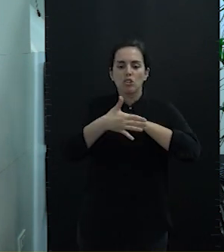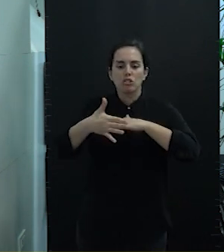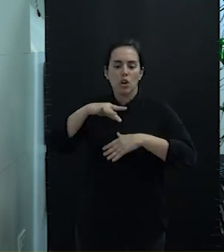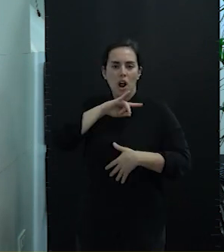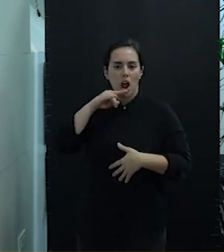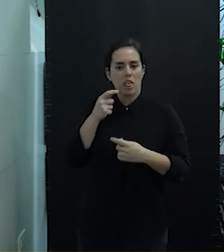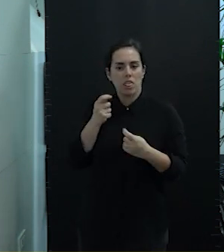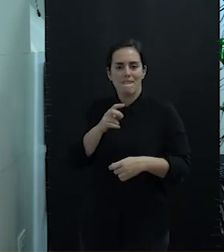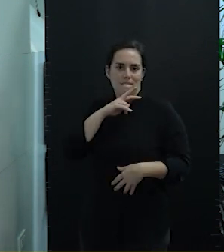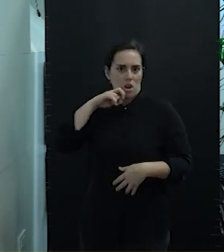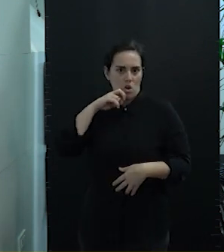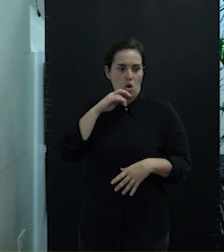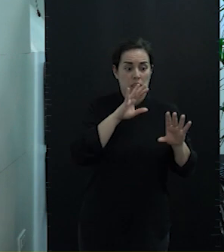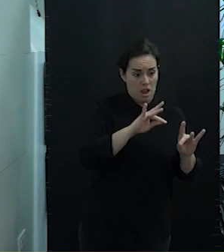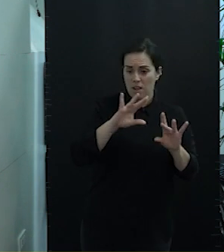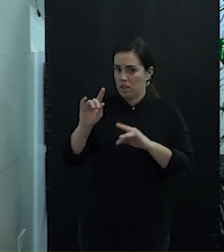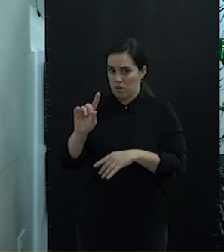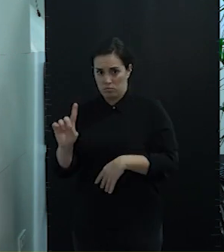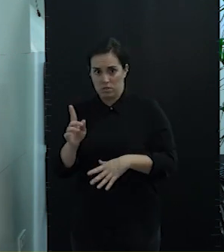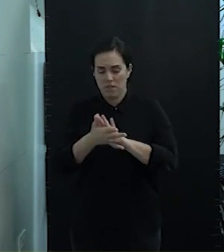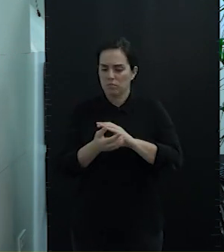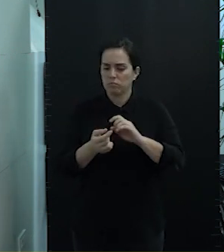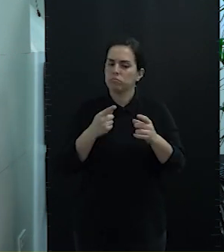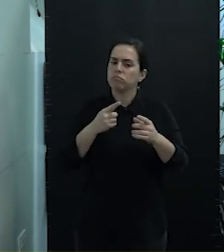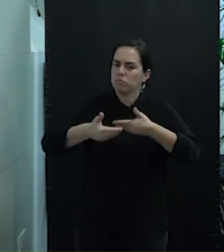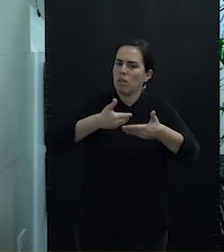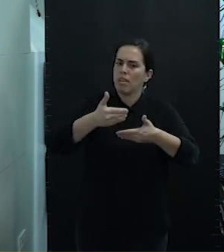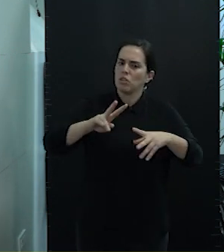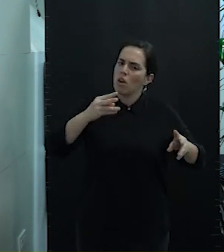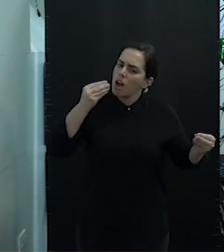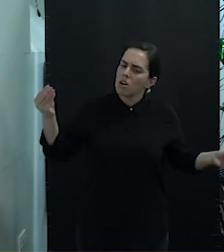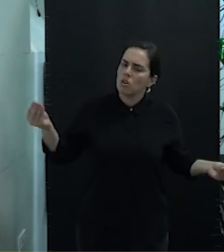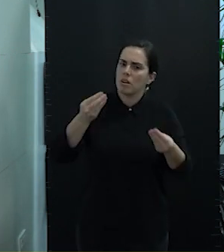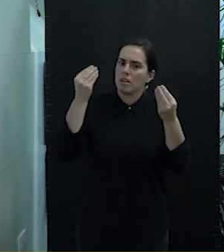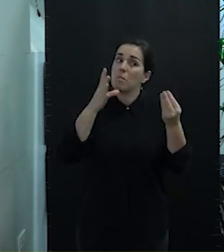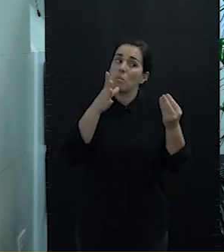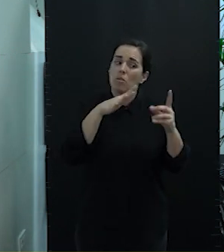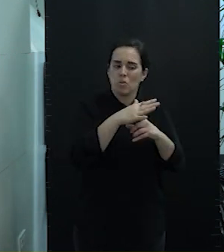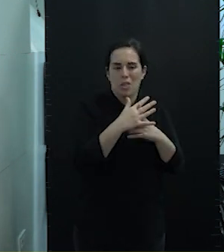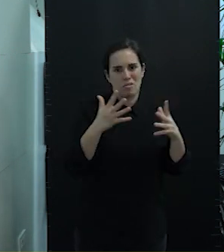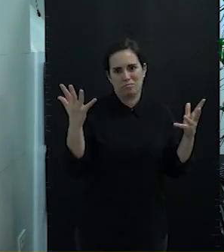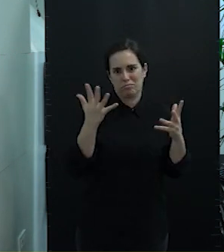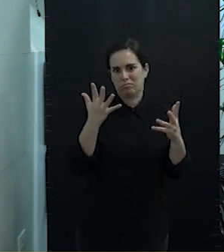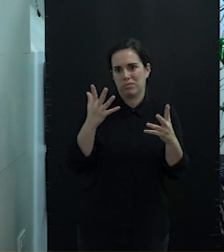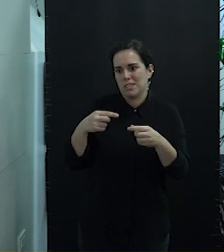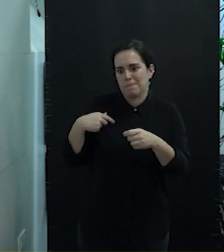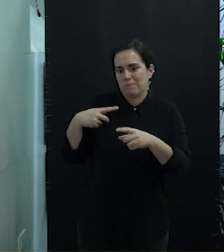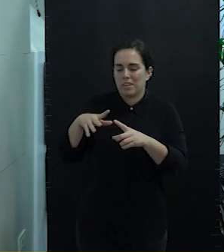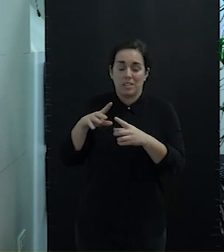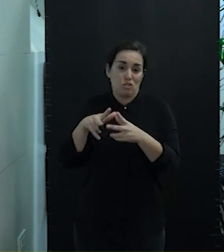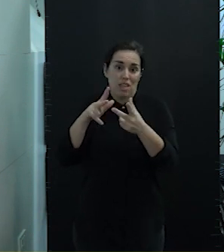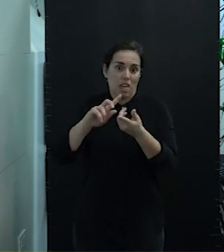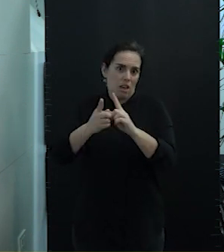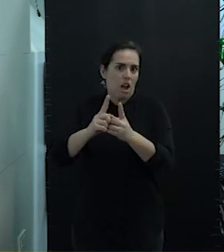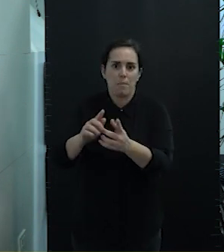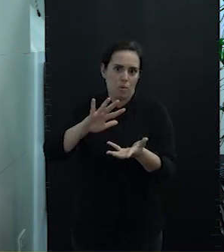intangible, generando un proceso de recuperación ante la grave situación producto de los cambios sociales de las últimas décadas, en el mismo